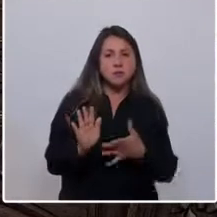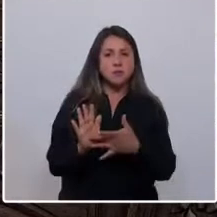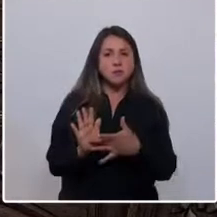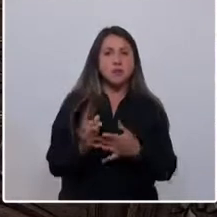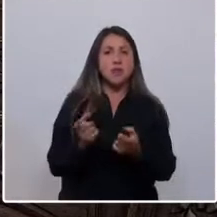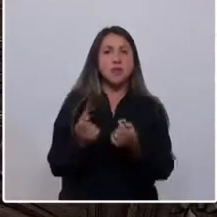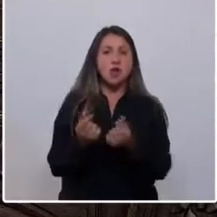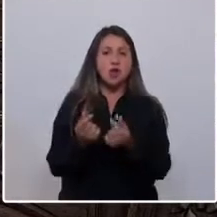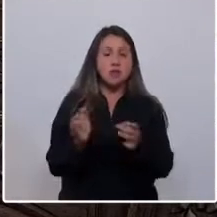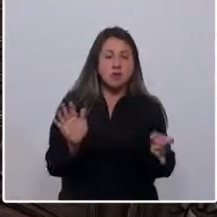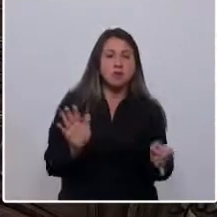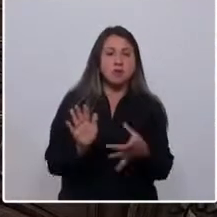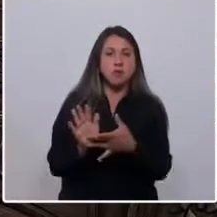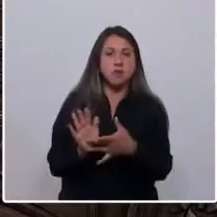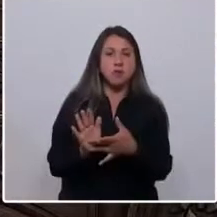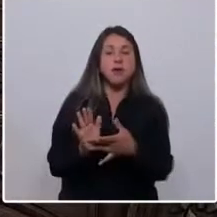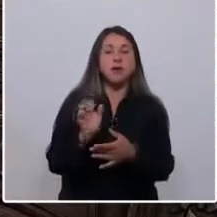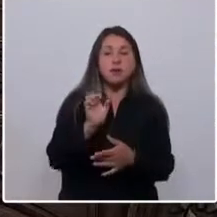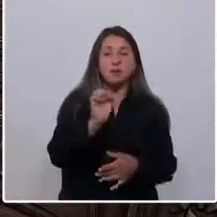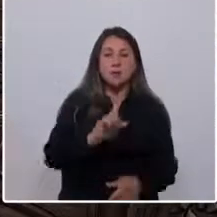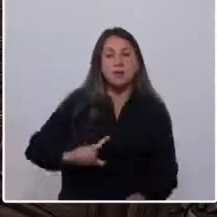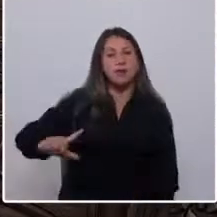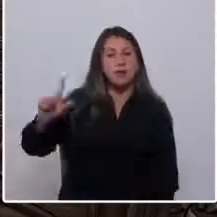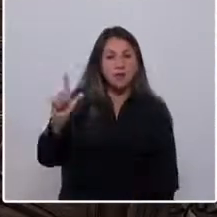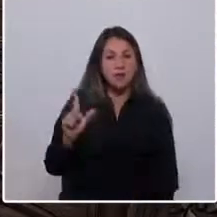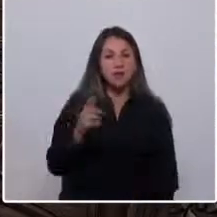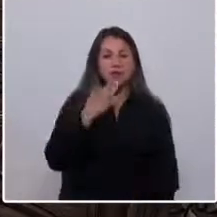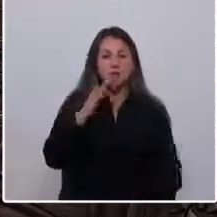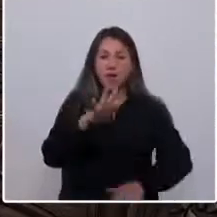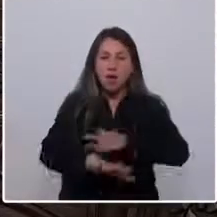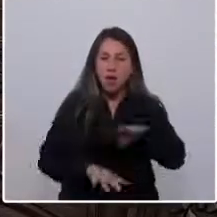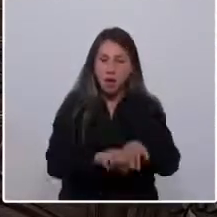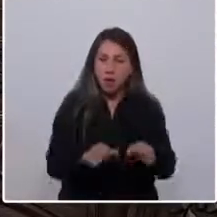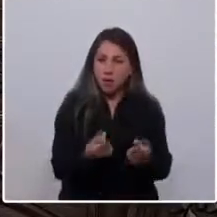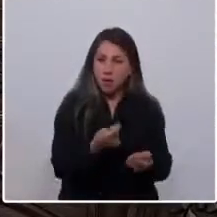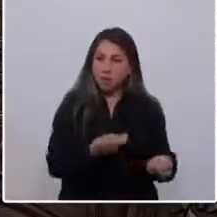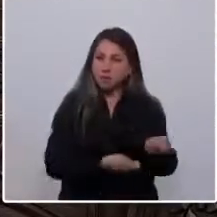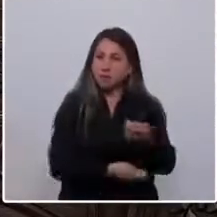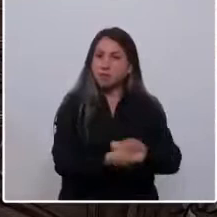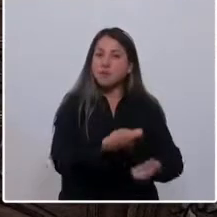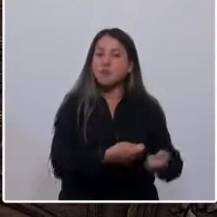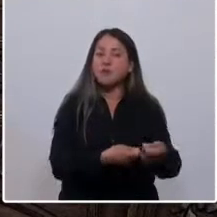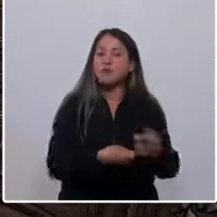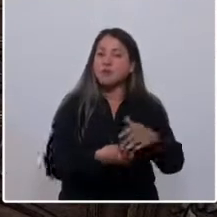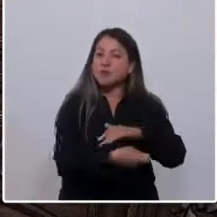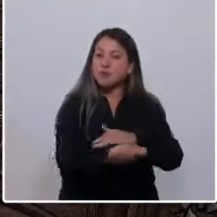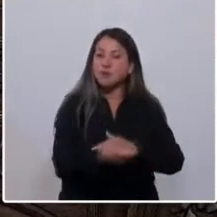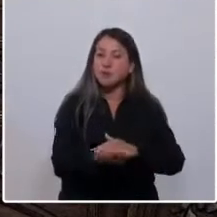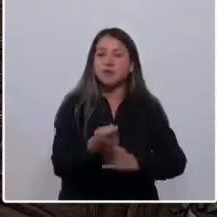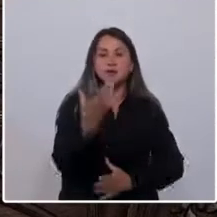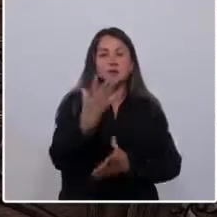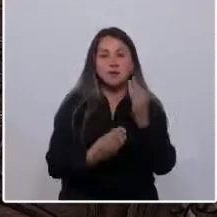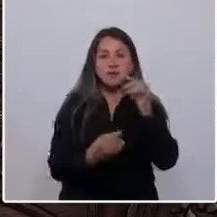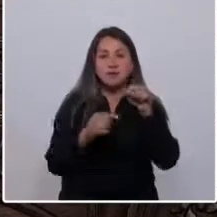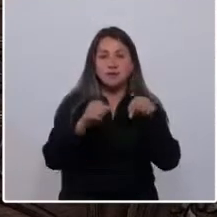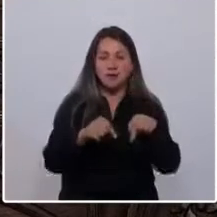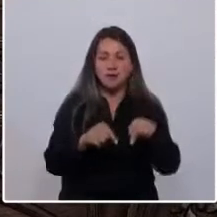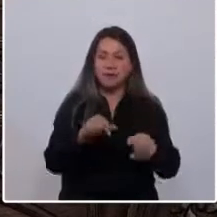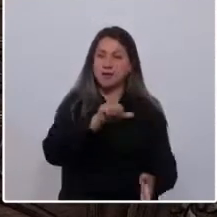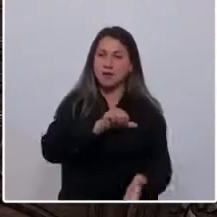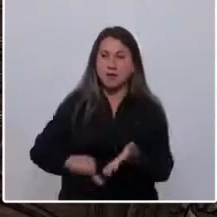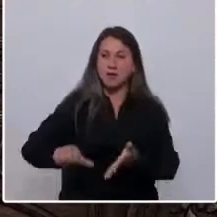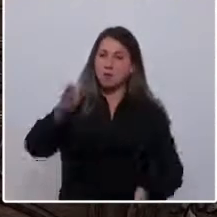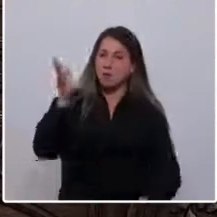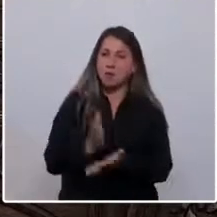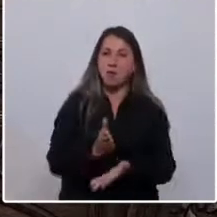economía y sobre todo con el emprendimiento. La colusión y la corrupción, señores, tiene que ser erradicada de este país y sancionada fuertemente, eso